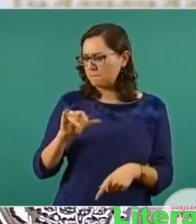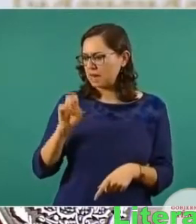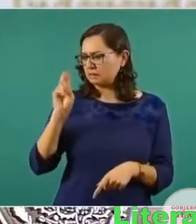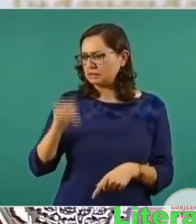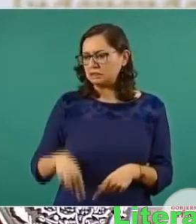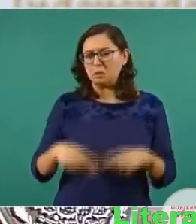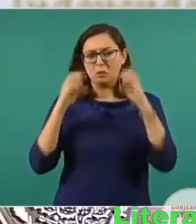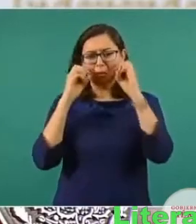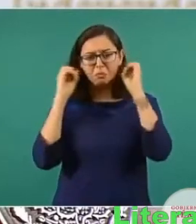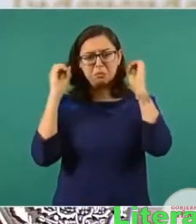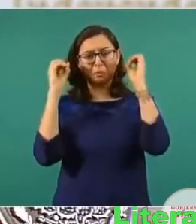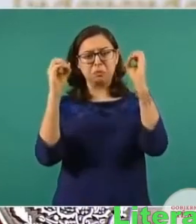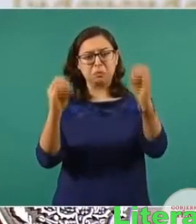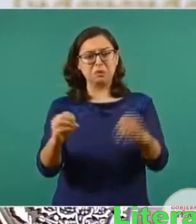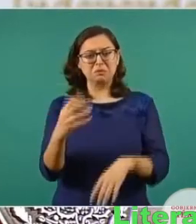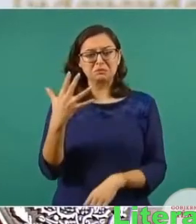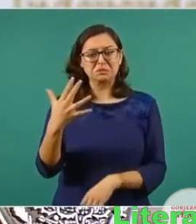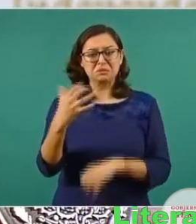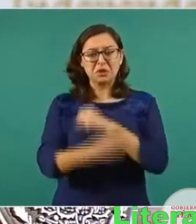hace cinco años.